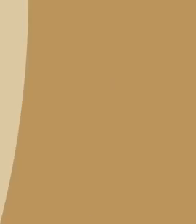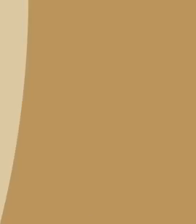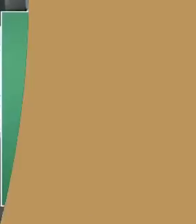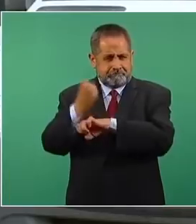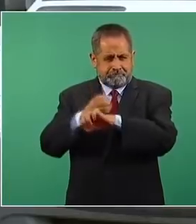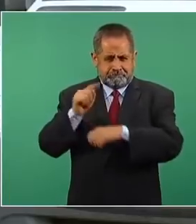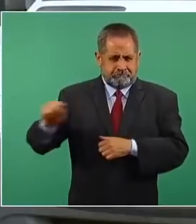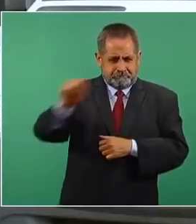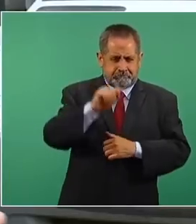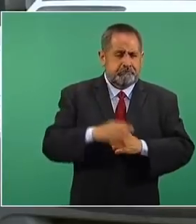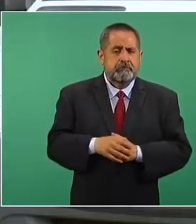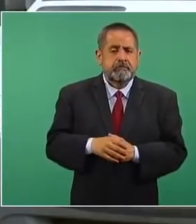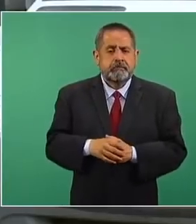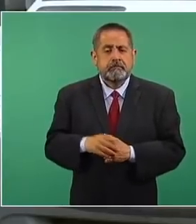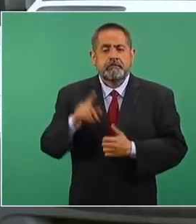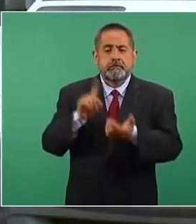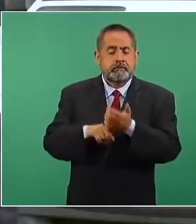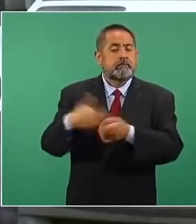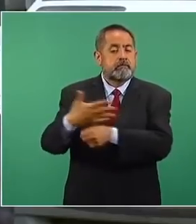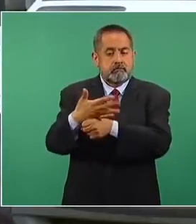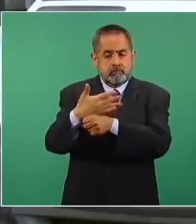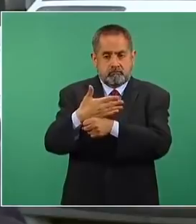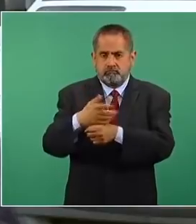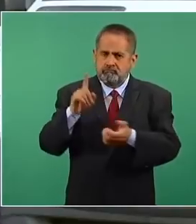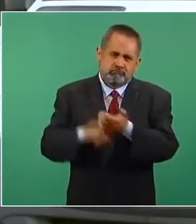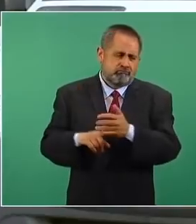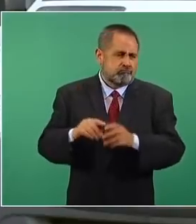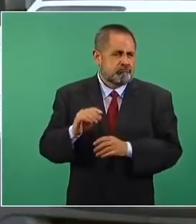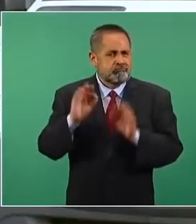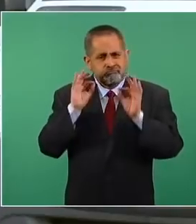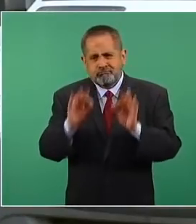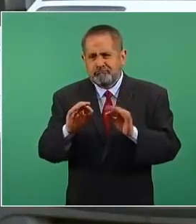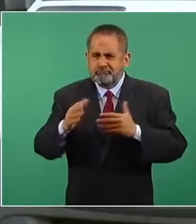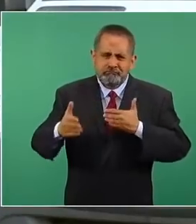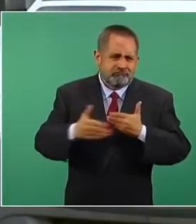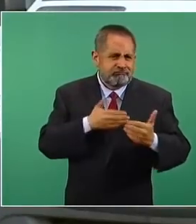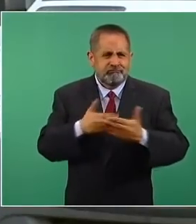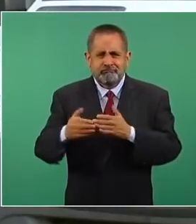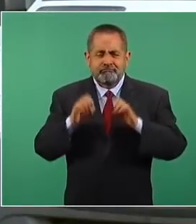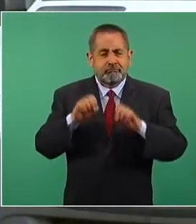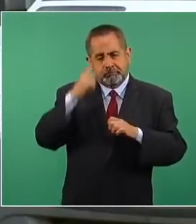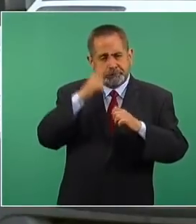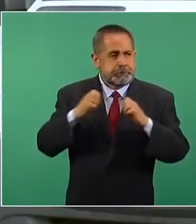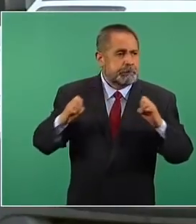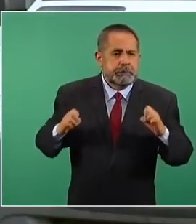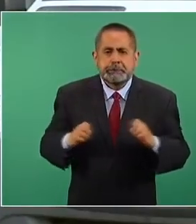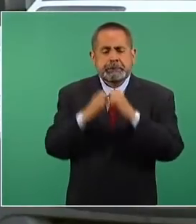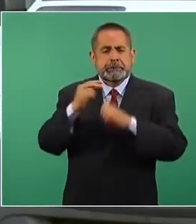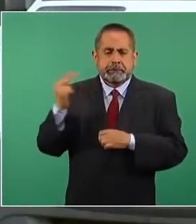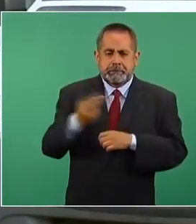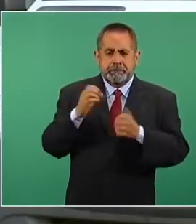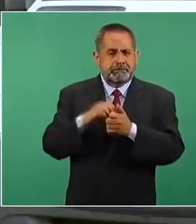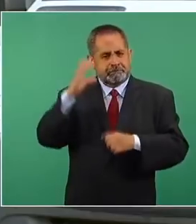Comentar que son ambulancias de verdad que muy bien equipadas, de urgencias, con